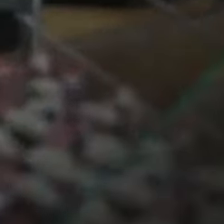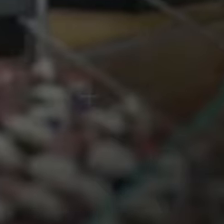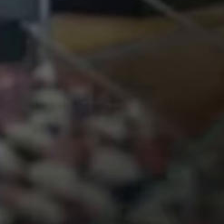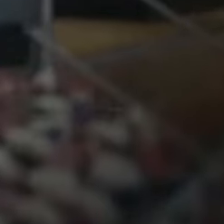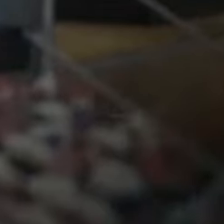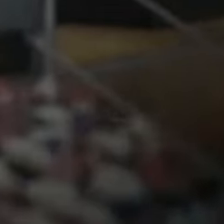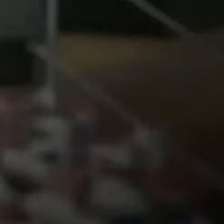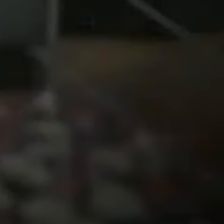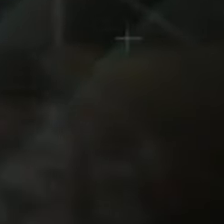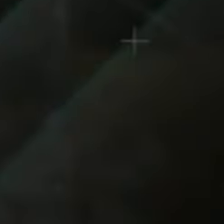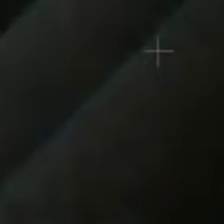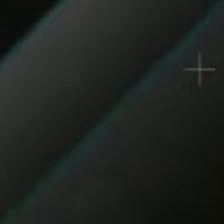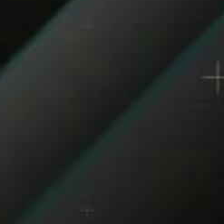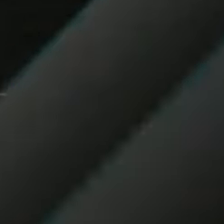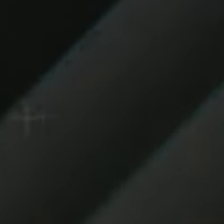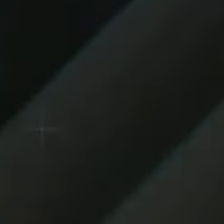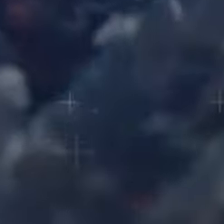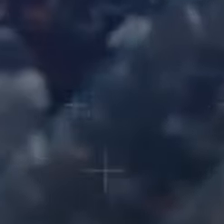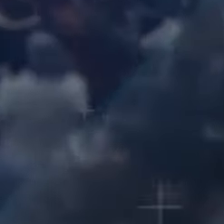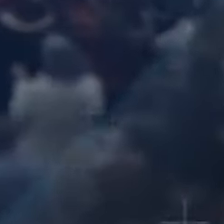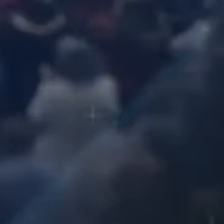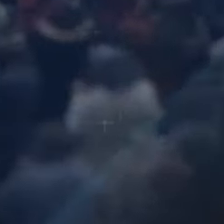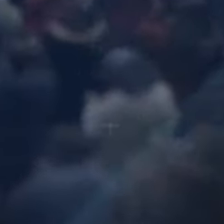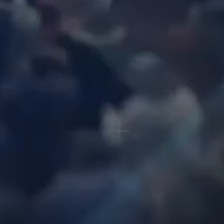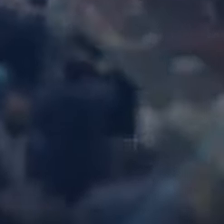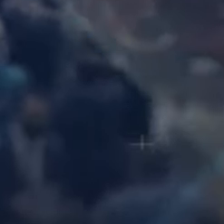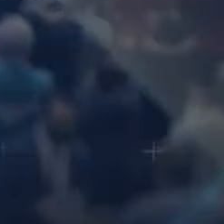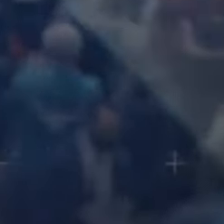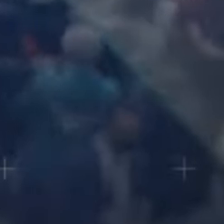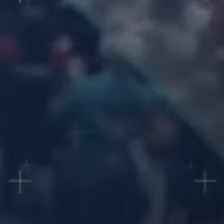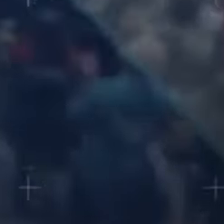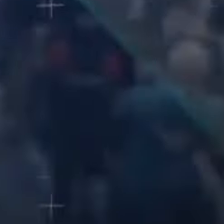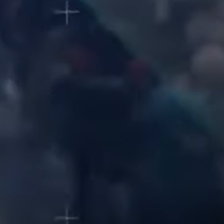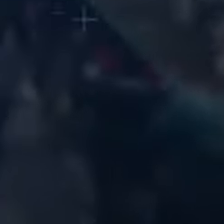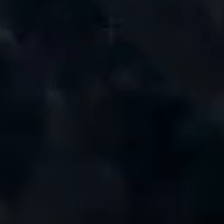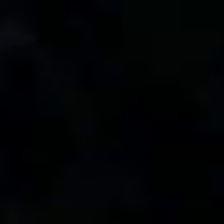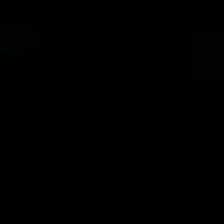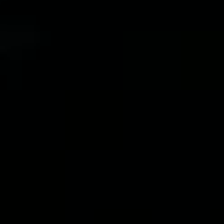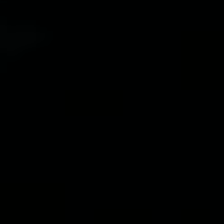Zona 5 en la Ciudad de Guatemala ¡Gracias!